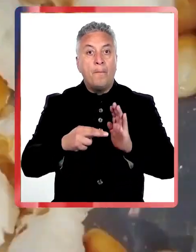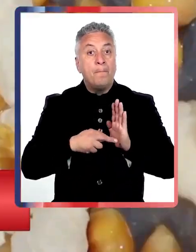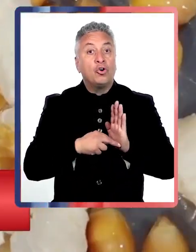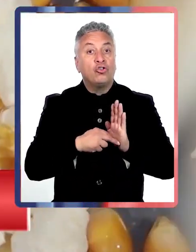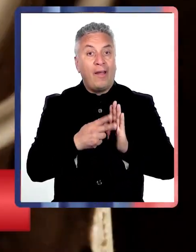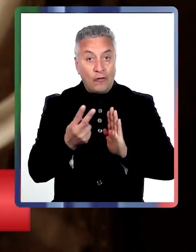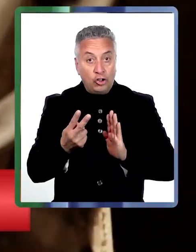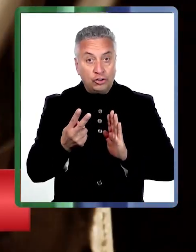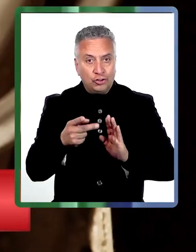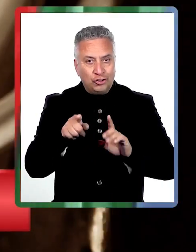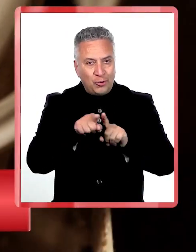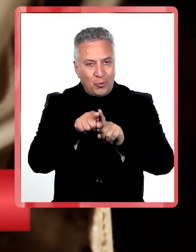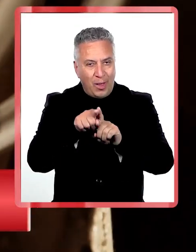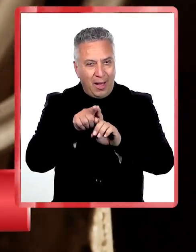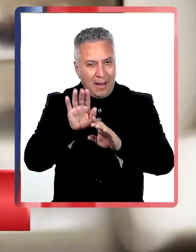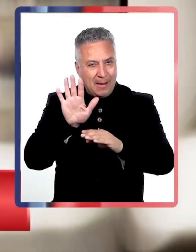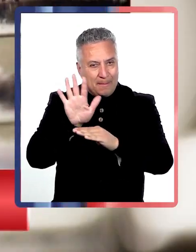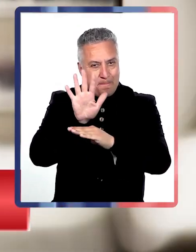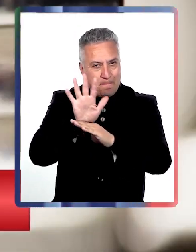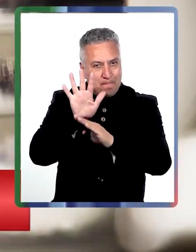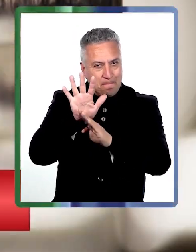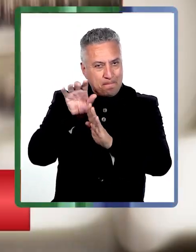Portavoz de Película